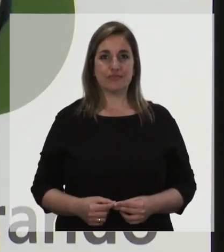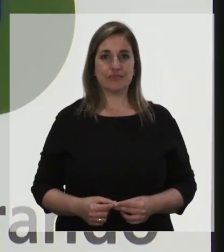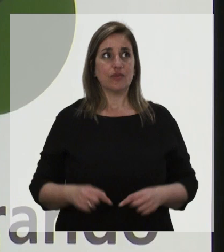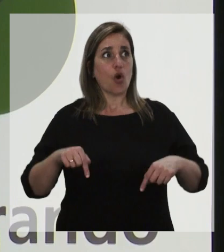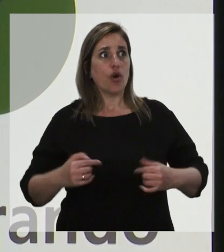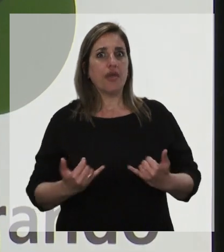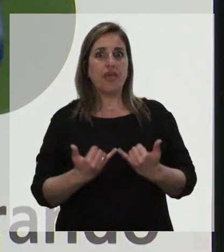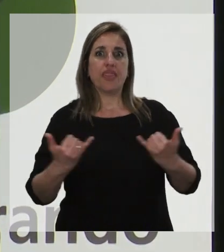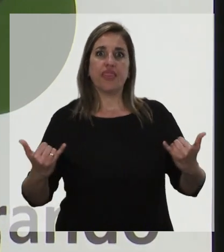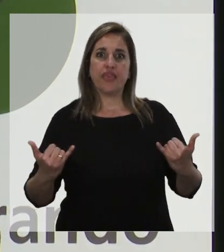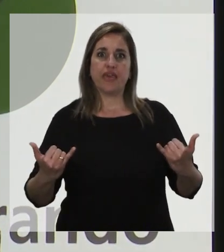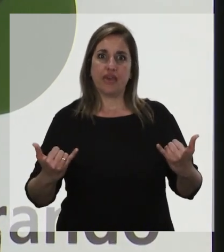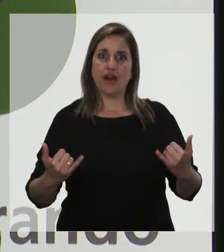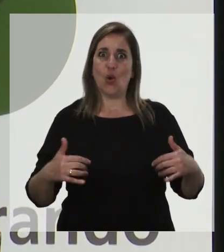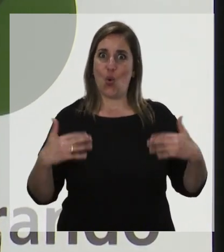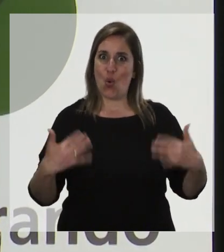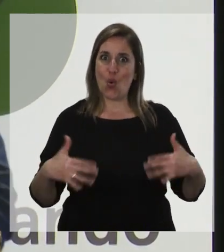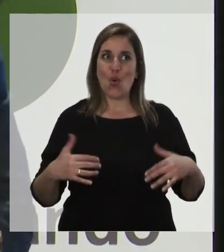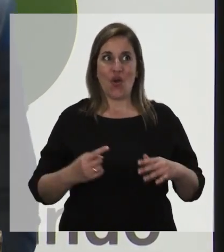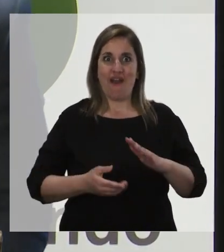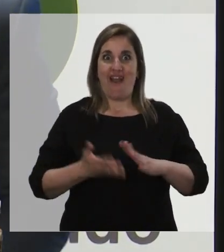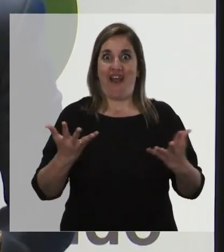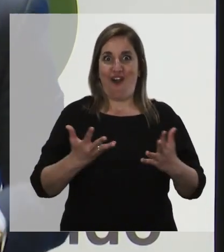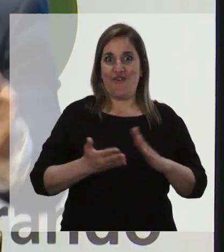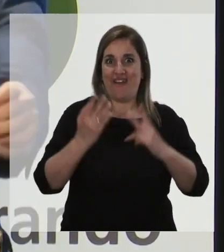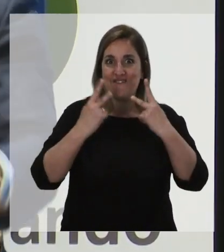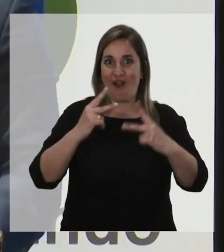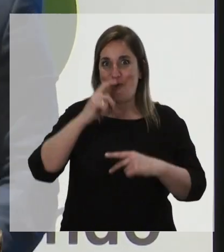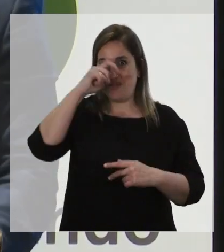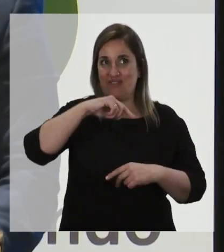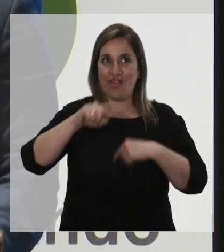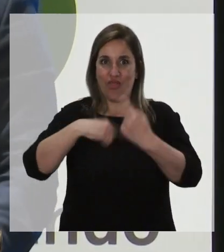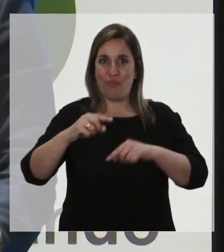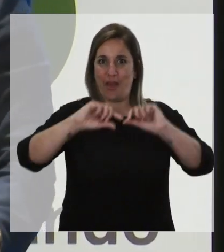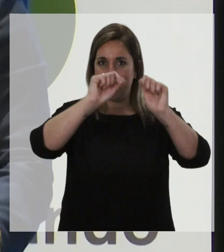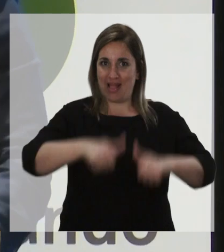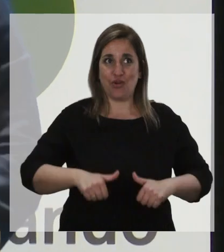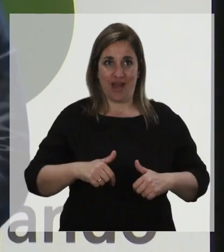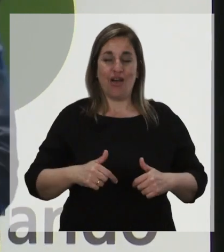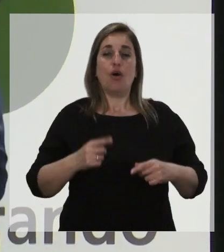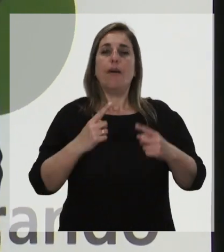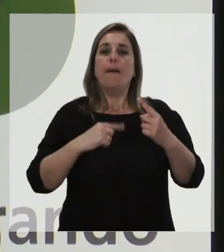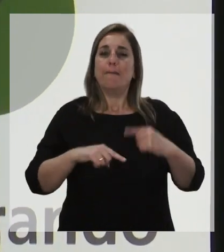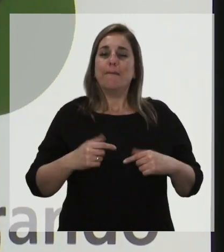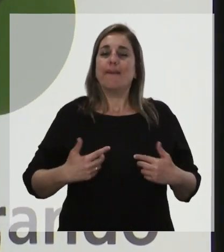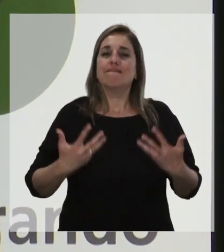Hoy tengo un día bastante movidito, de acá me tengo que ir a Montevideo, después a Maldonado, pero no quería